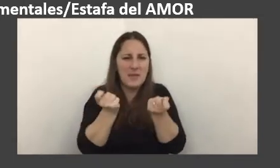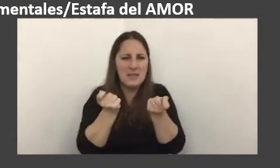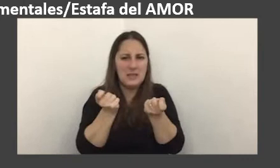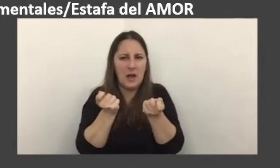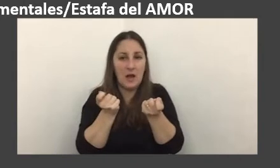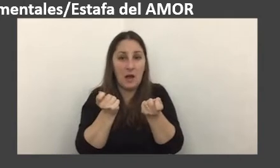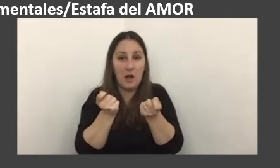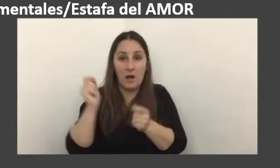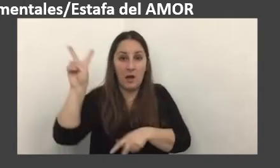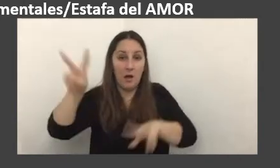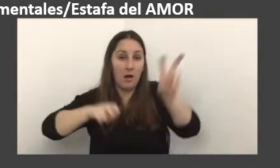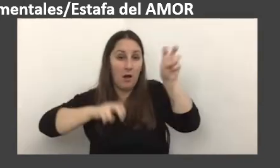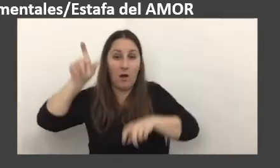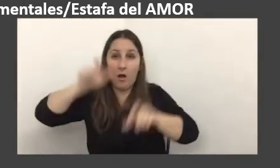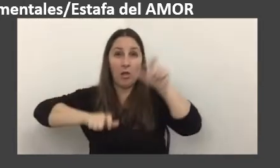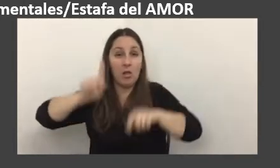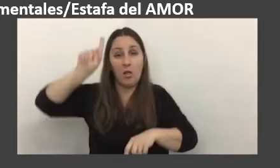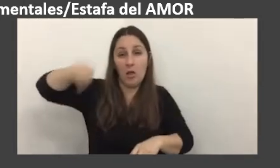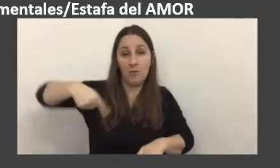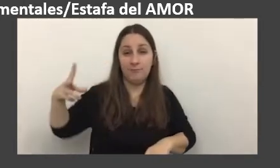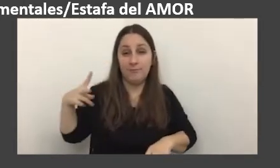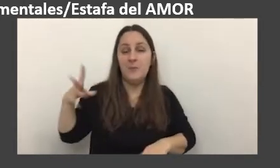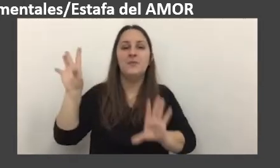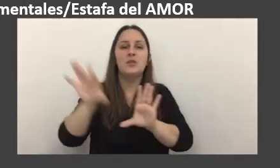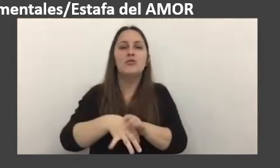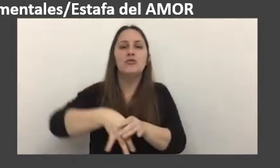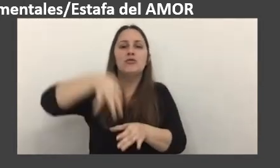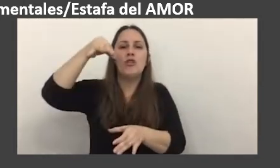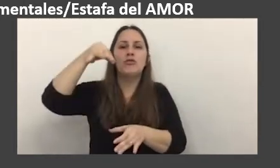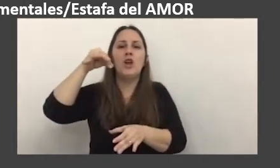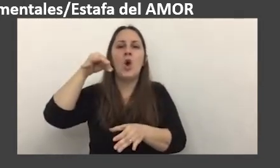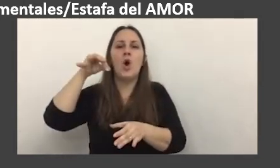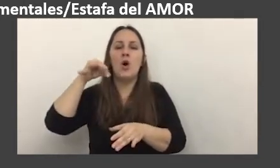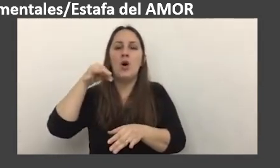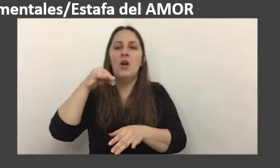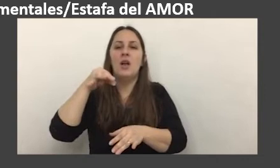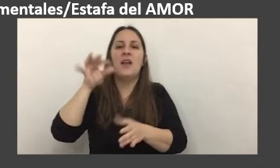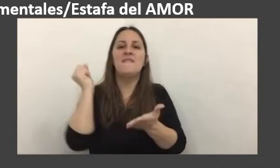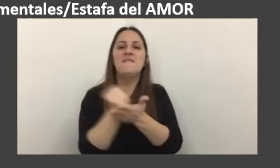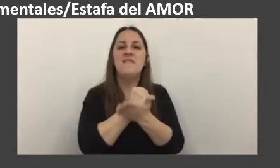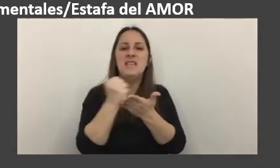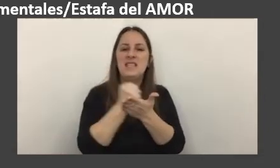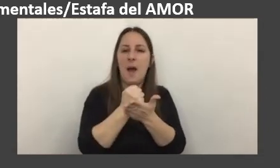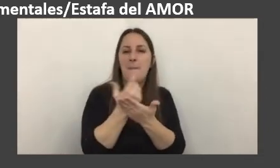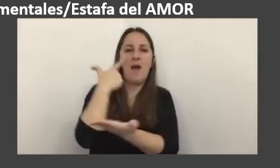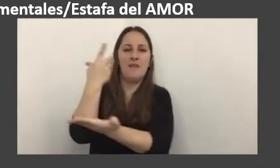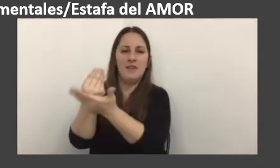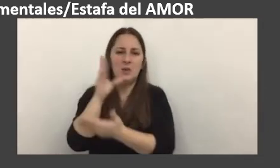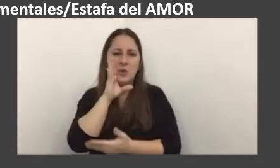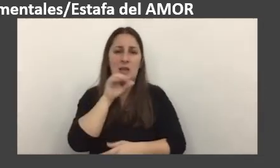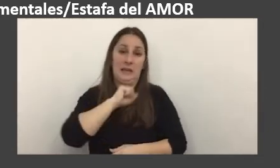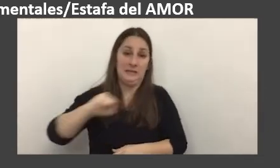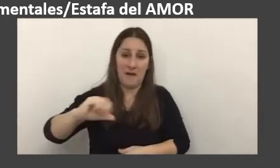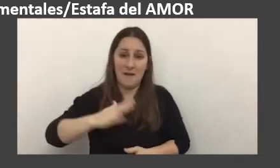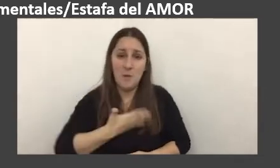millonarios están haciendo sorteos sorteos de visas para ir a vivir a estados unidos estafas de amor o